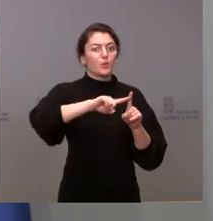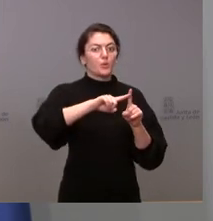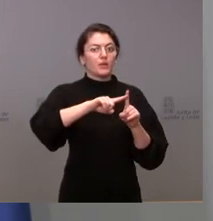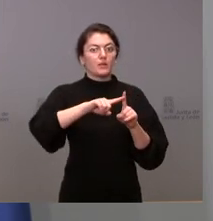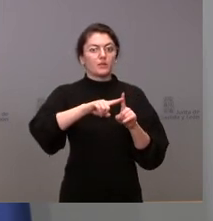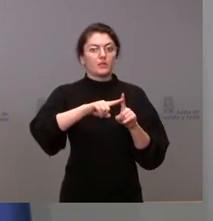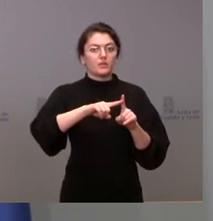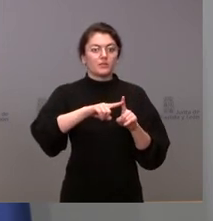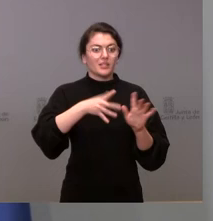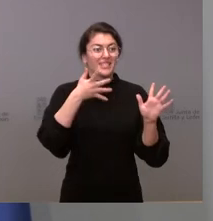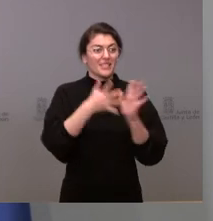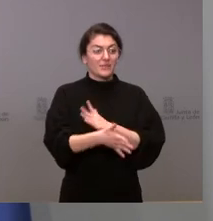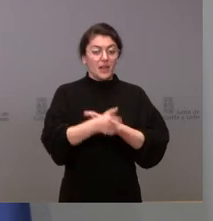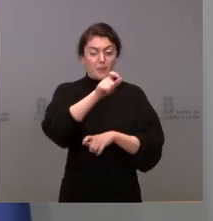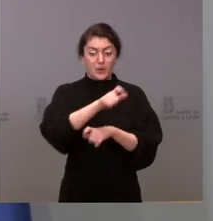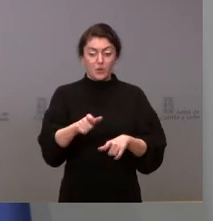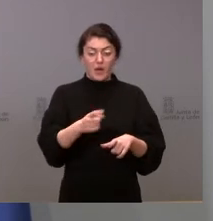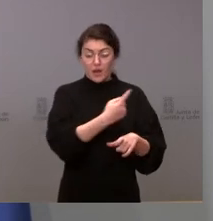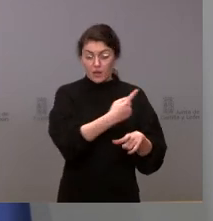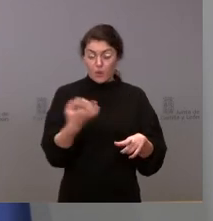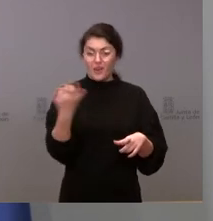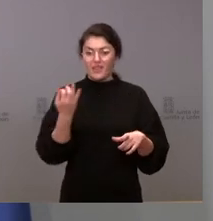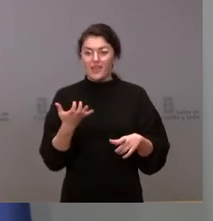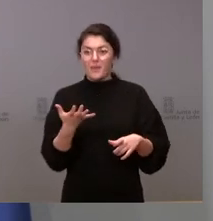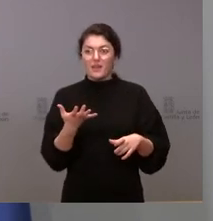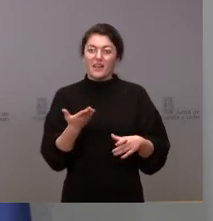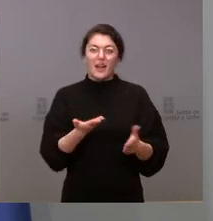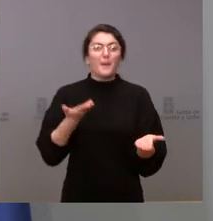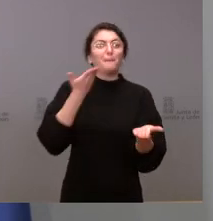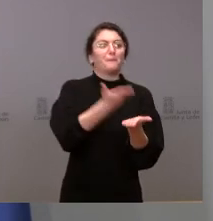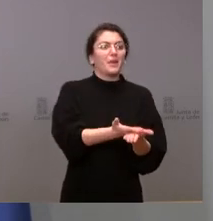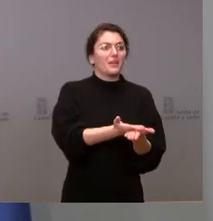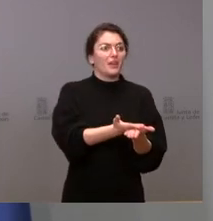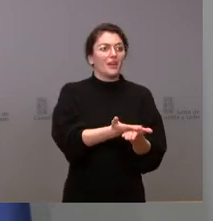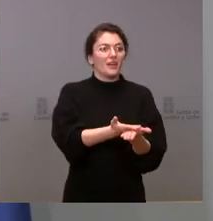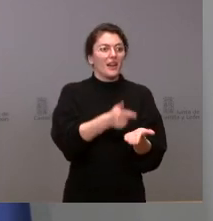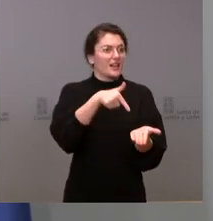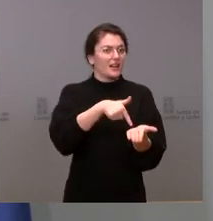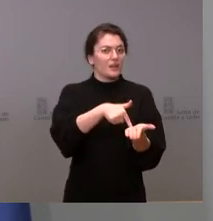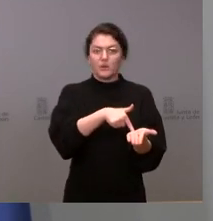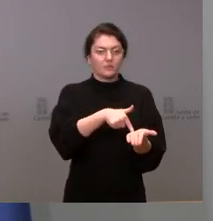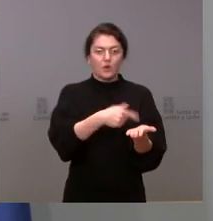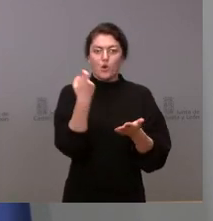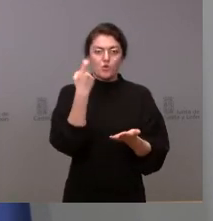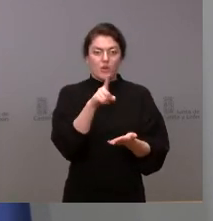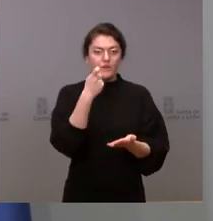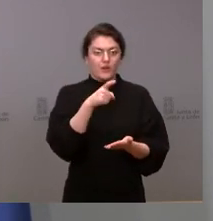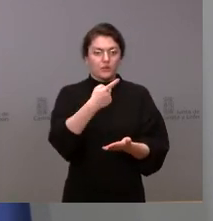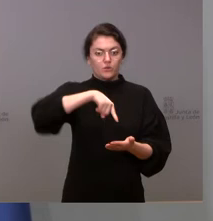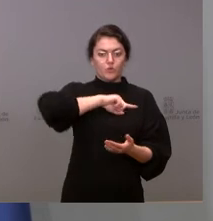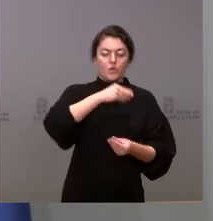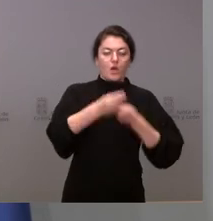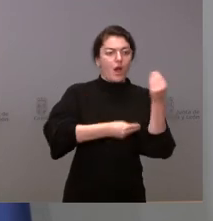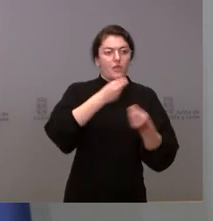cada ciudadano tuviera que reclamar la propia devolución de las mismas y por tanto lo haremos de moto propio en el plazo más breve del que seamos capaces